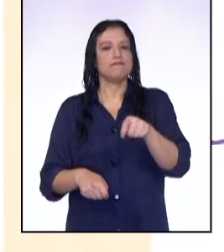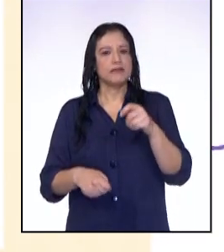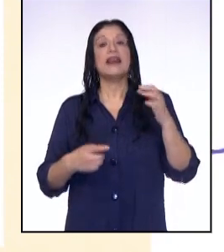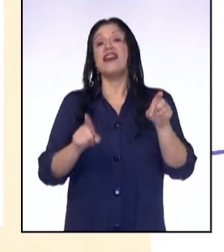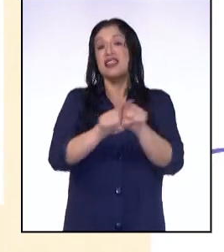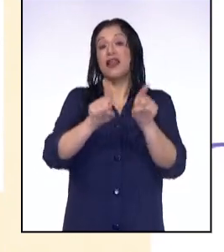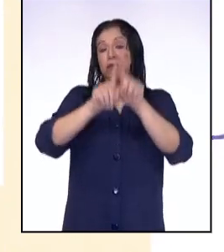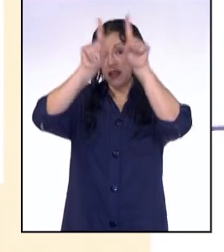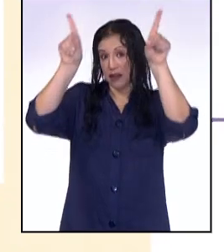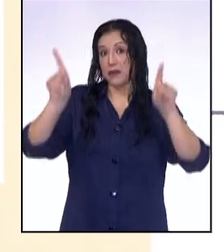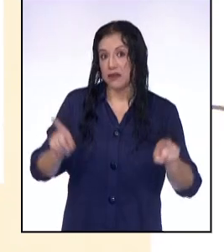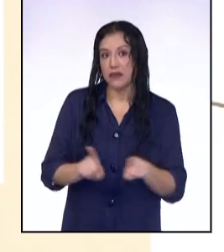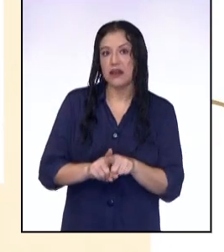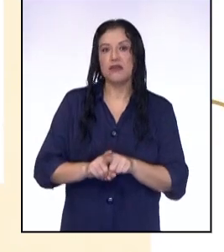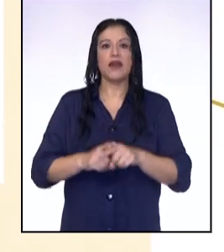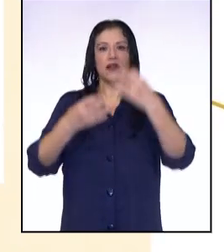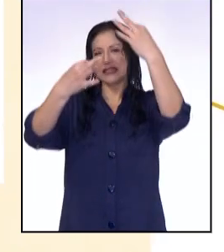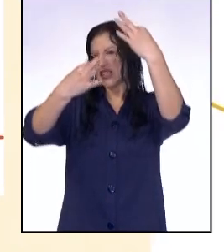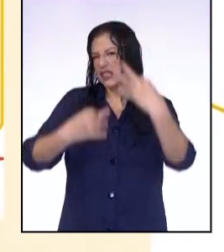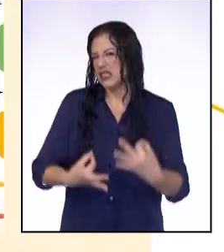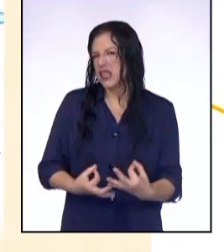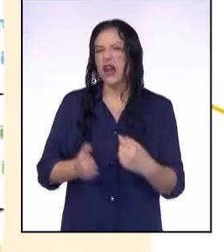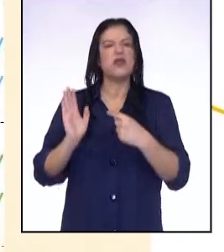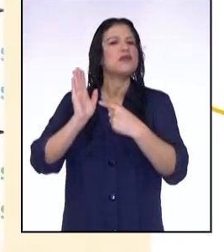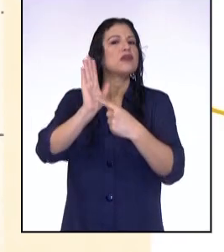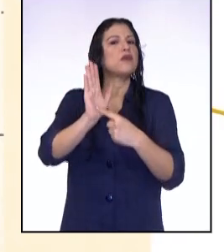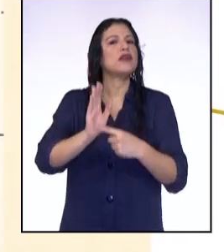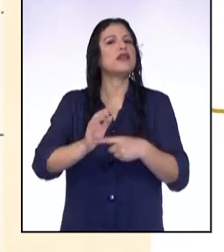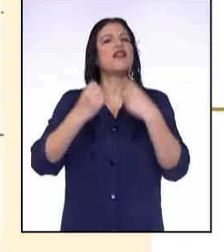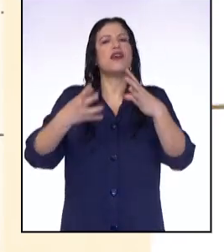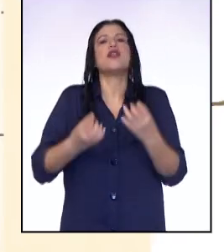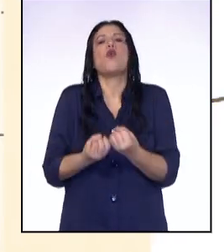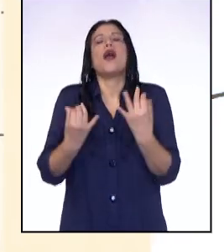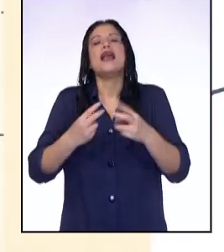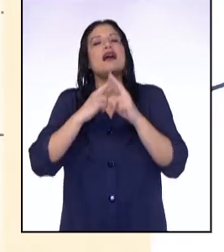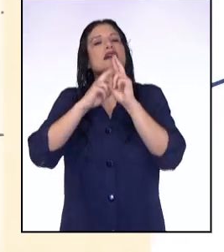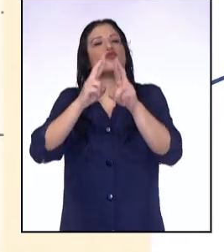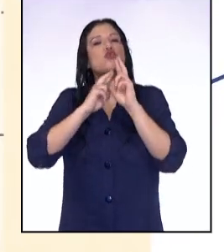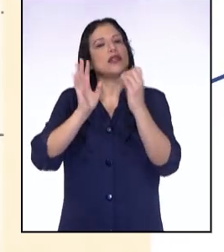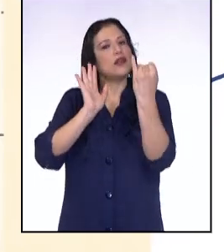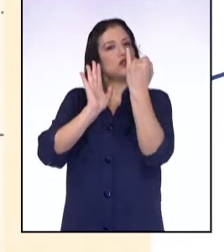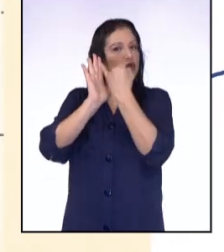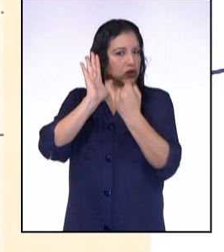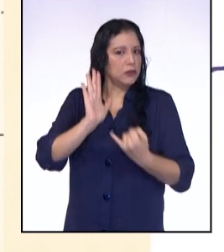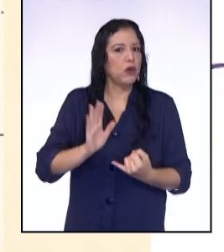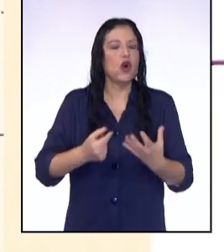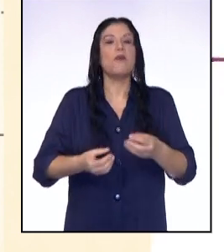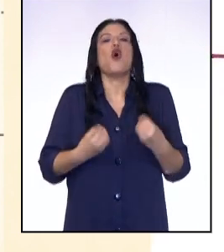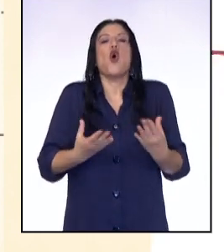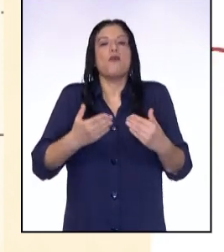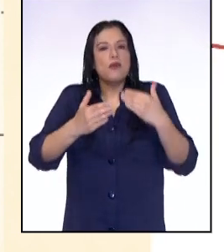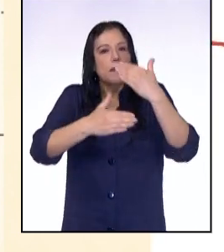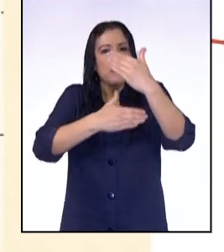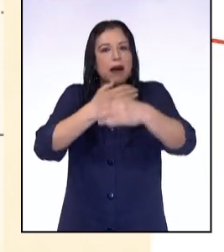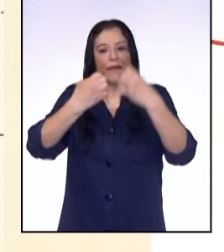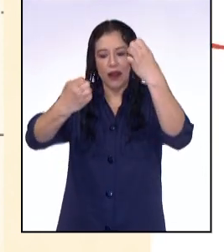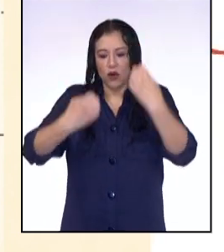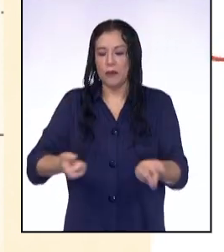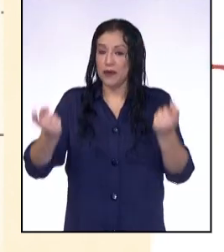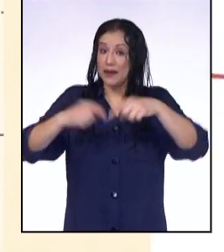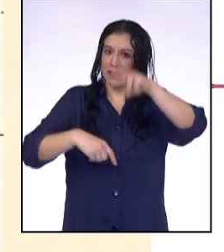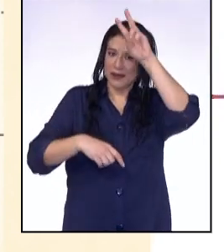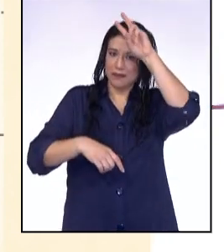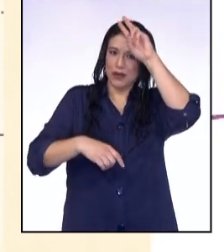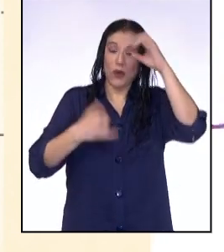También tenemos la infografía estadística, donde se presentan tendencias o resultados con gráficos, como el del avance del plan económico del Perú